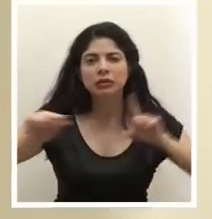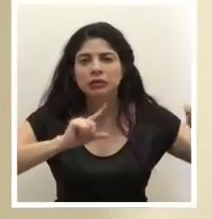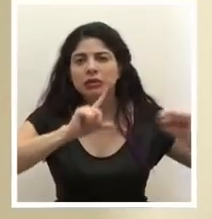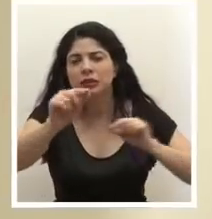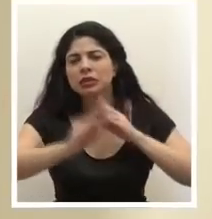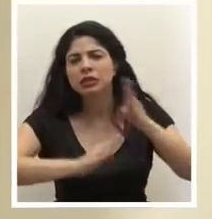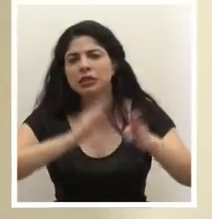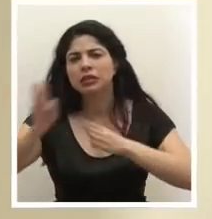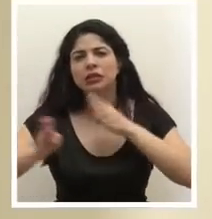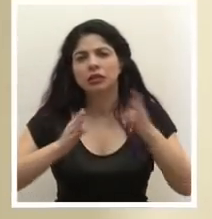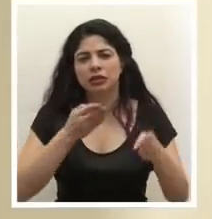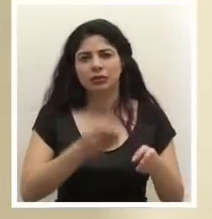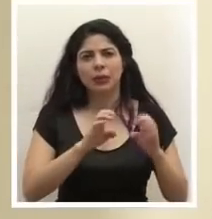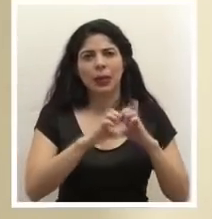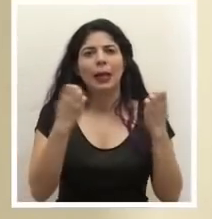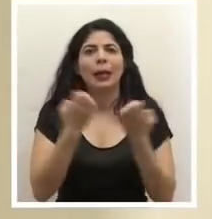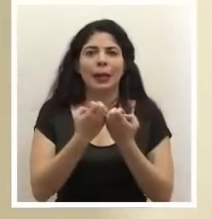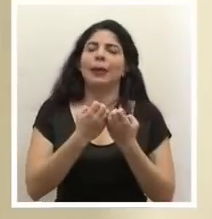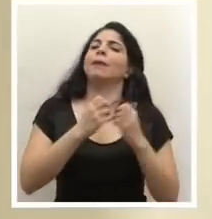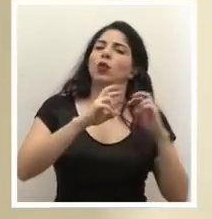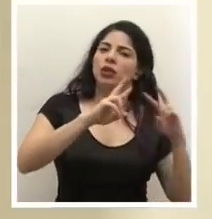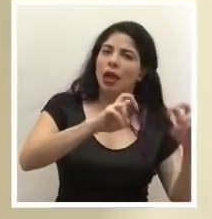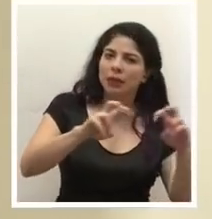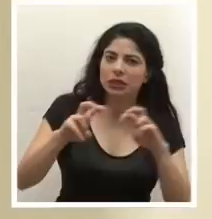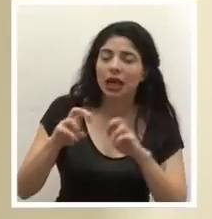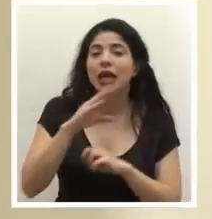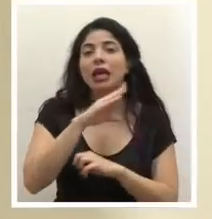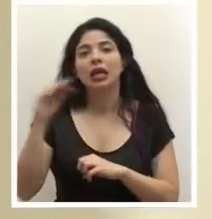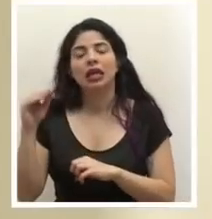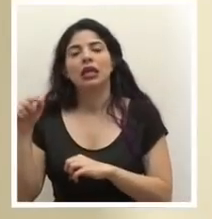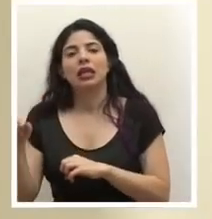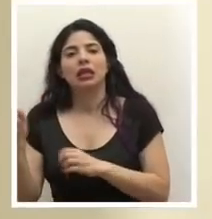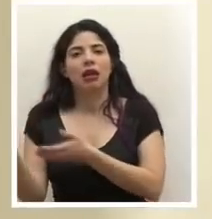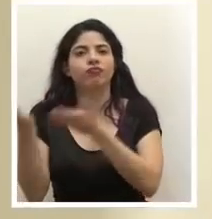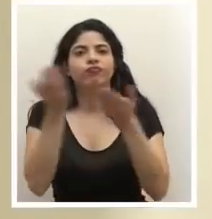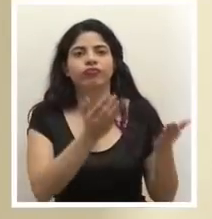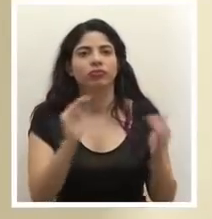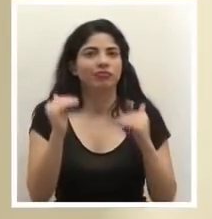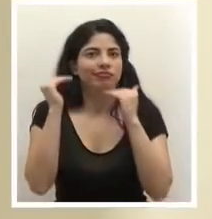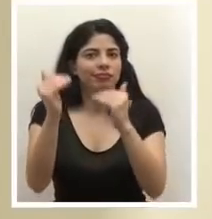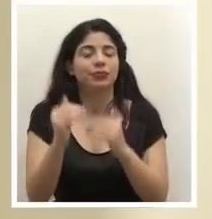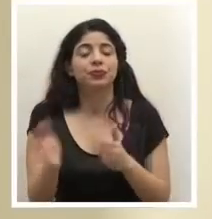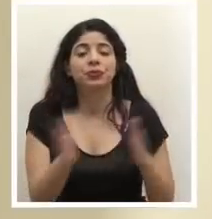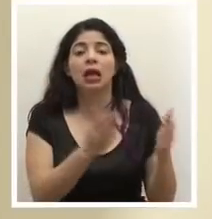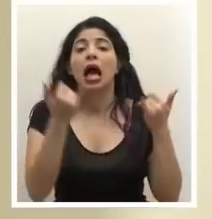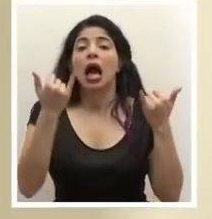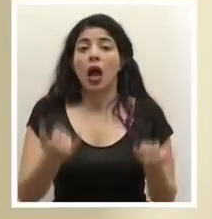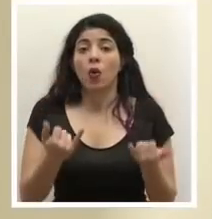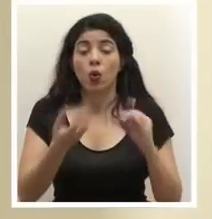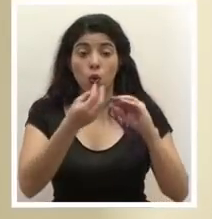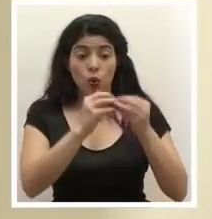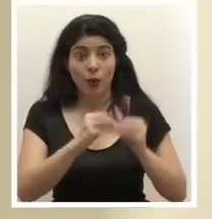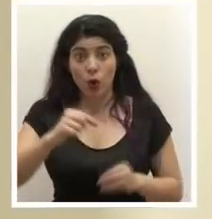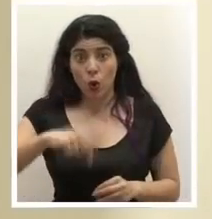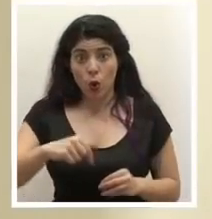que hace el equipo de tamizaje y de traslado PRIME. Ahora, para poner los números de